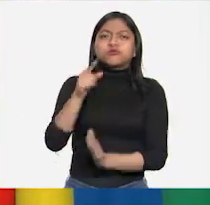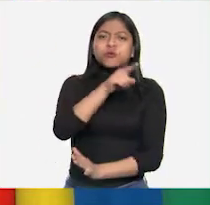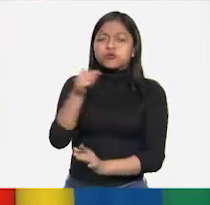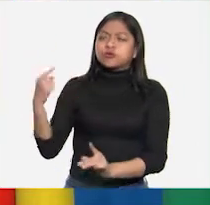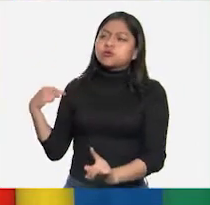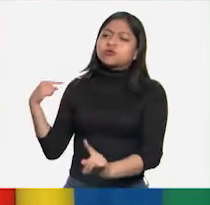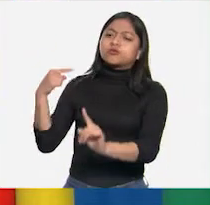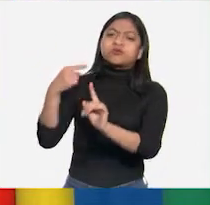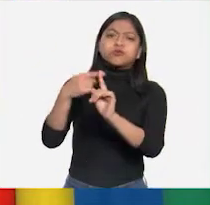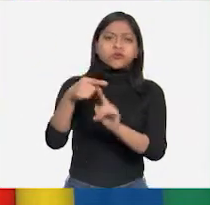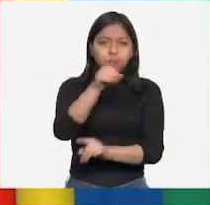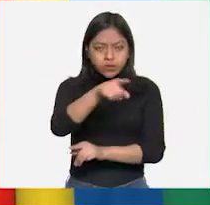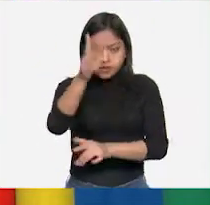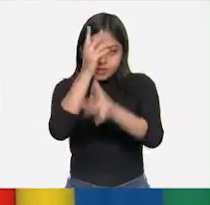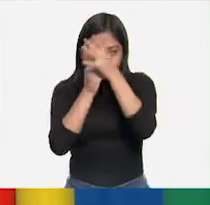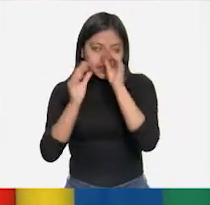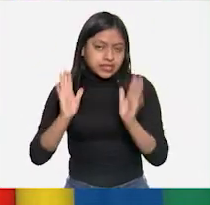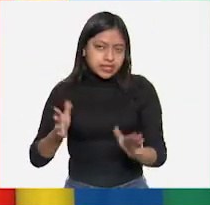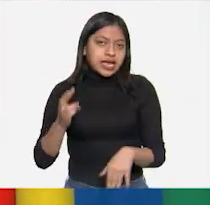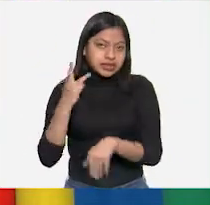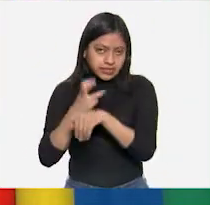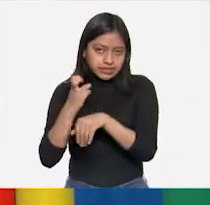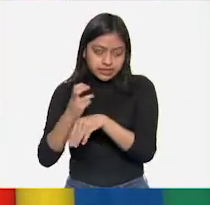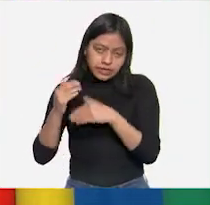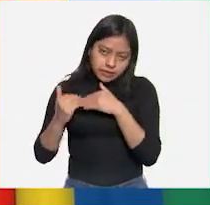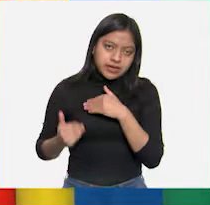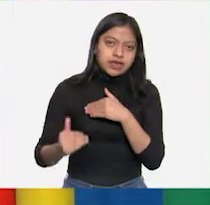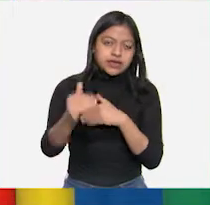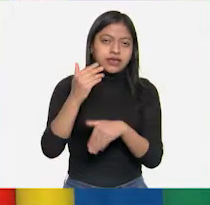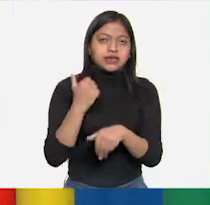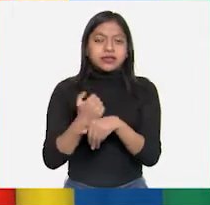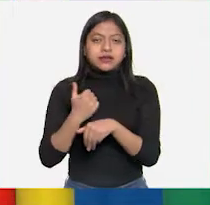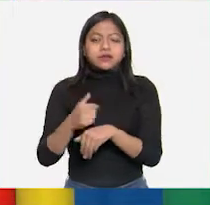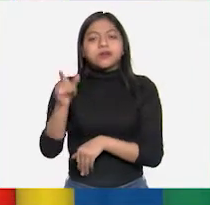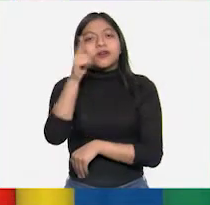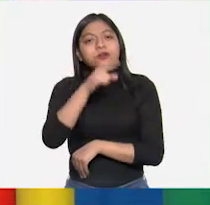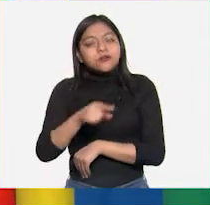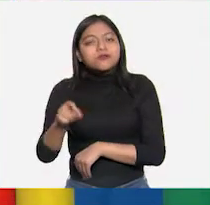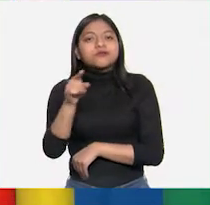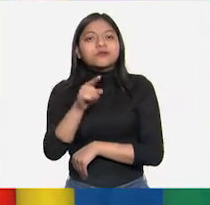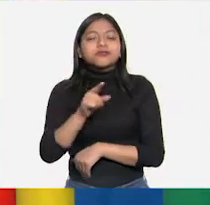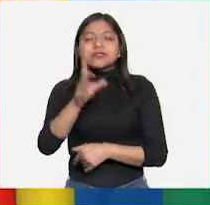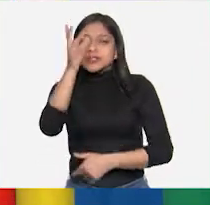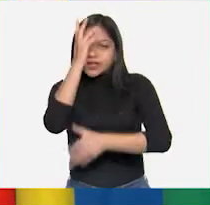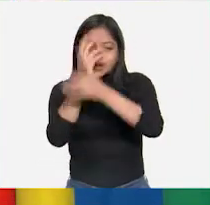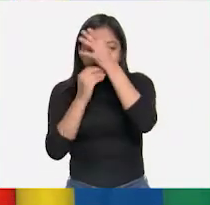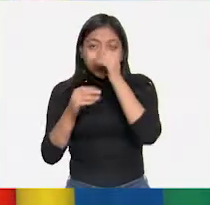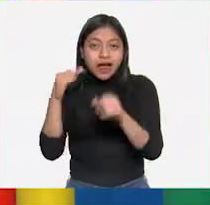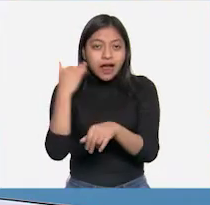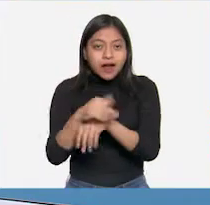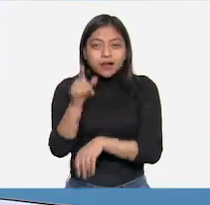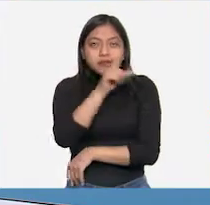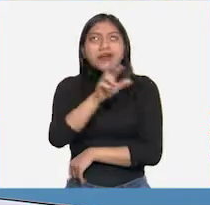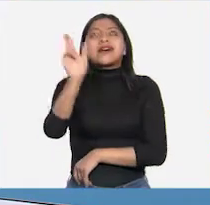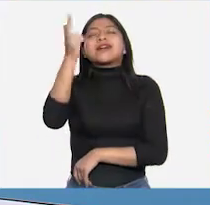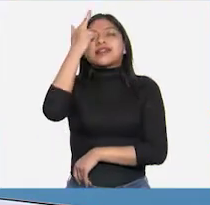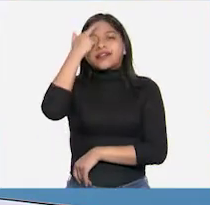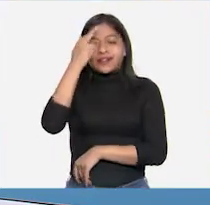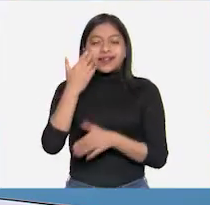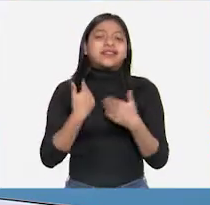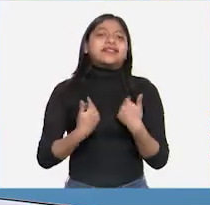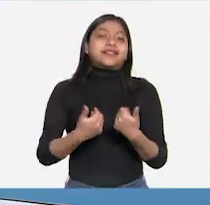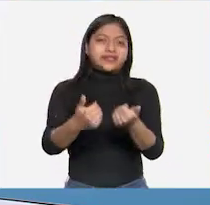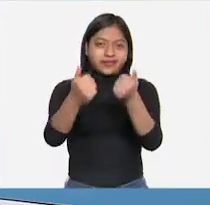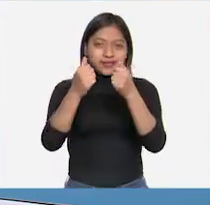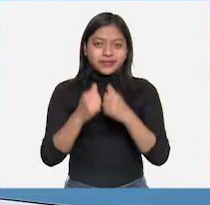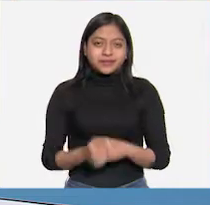poquito desde tercer grado. Pero no se preocupen, vamos a ver algunos aspectos que seguramente van a recordar. Pues yo